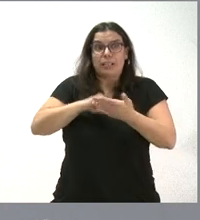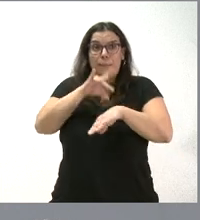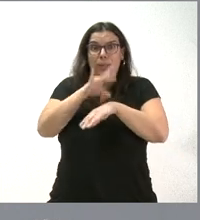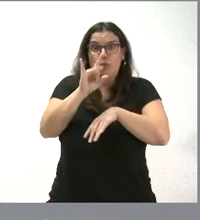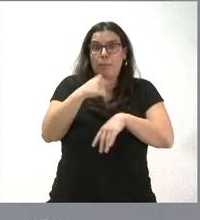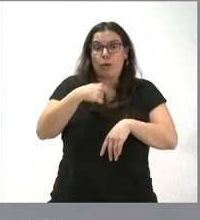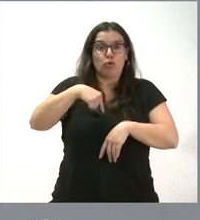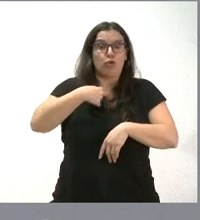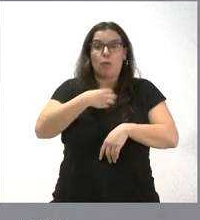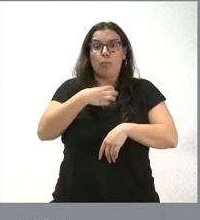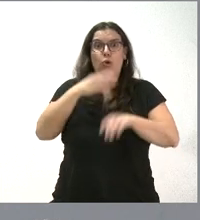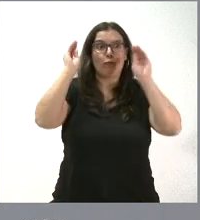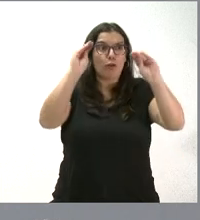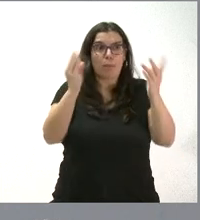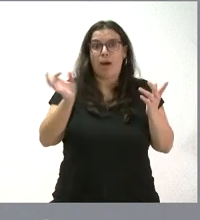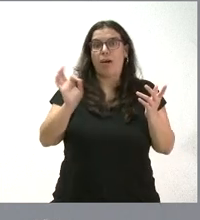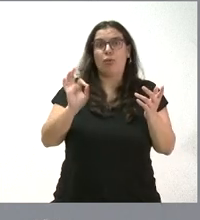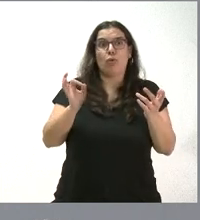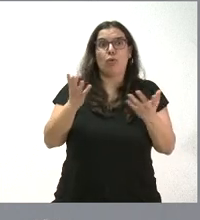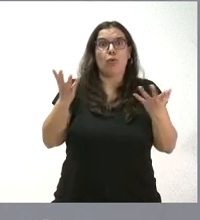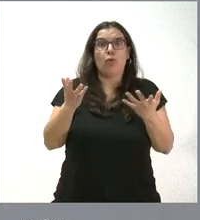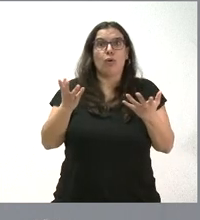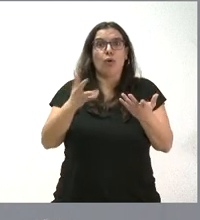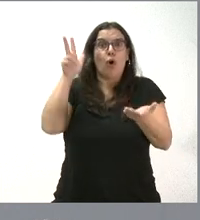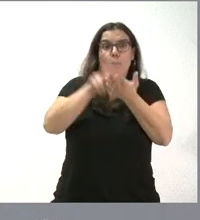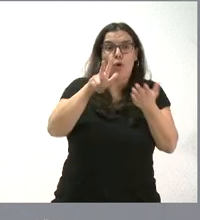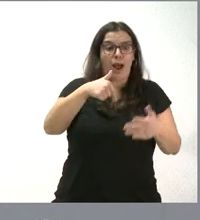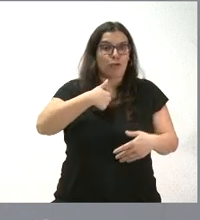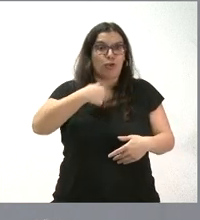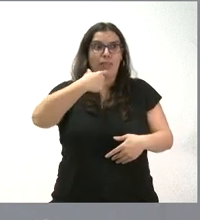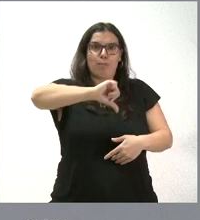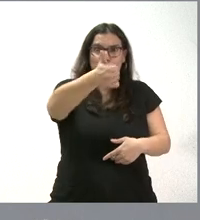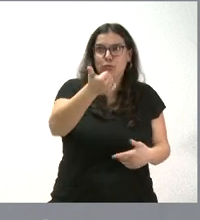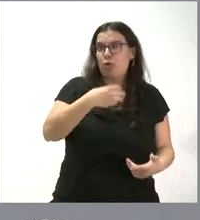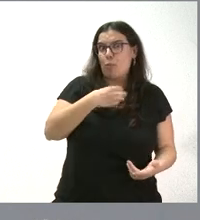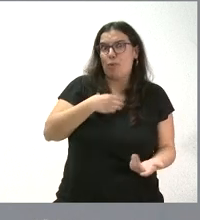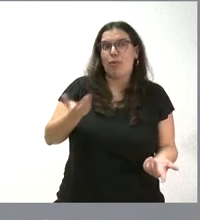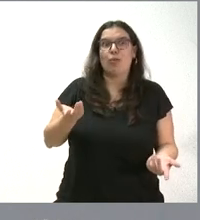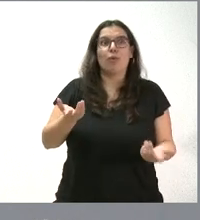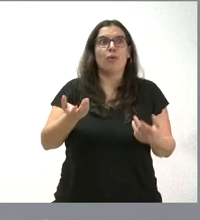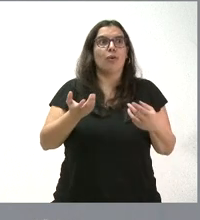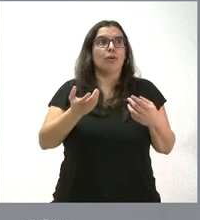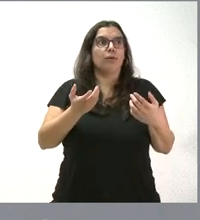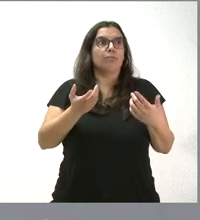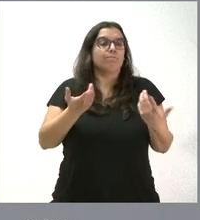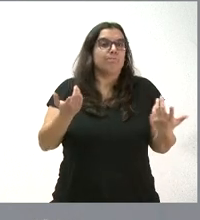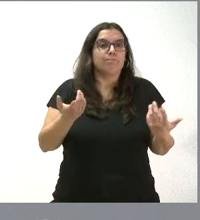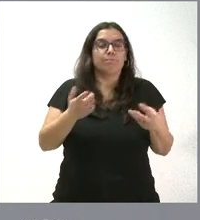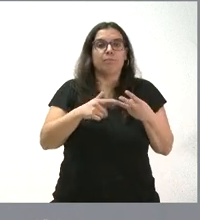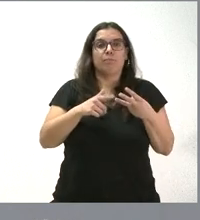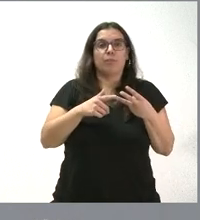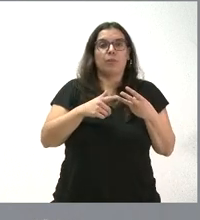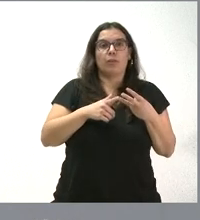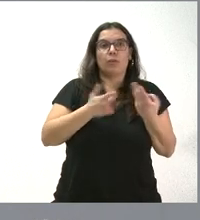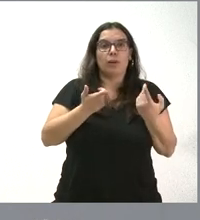Lo que no podemos es homologar la titulación de un médico extracomunitario, lo que no podemos es regular